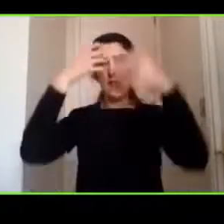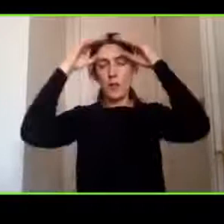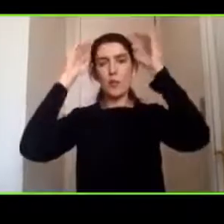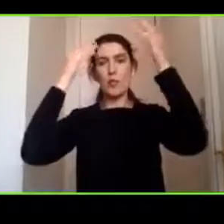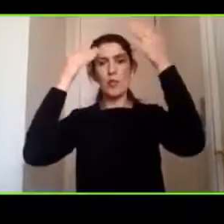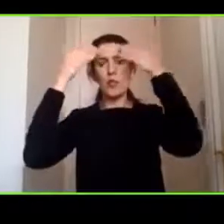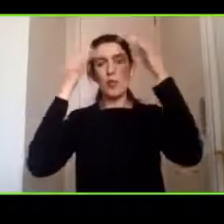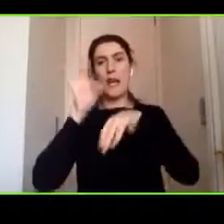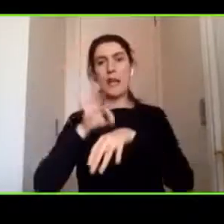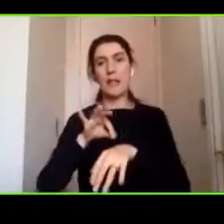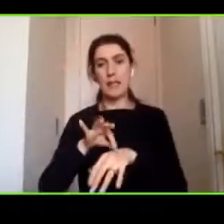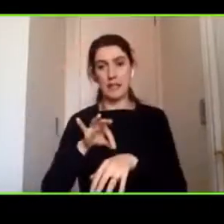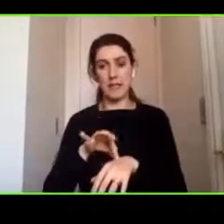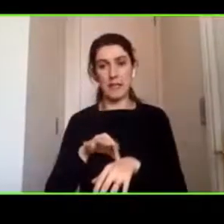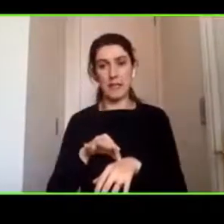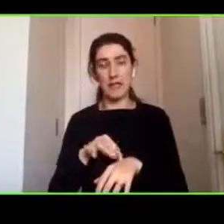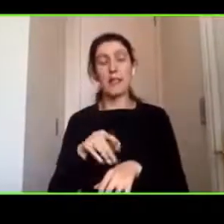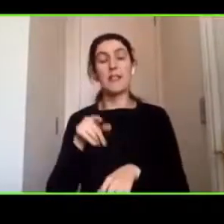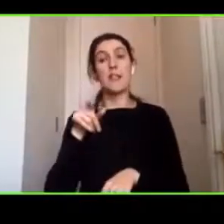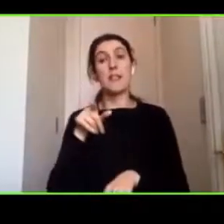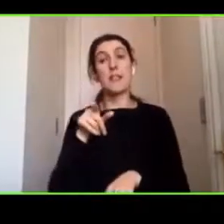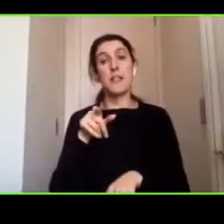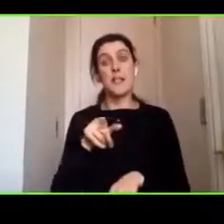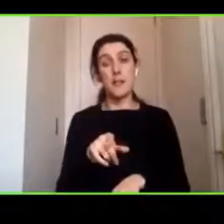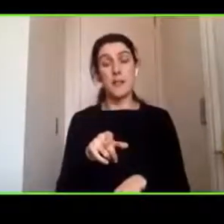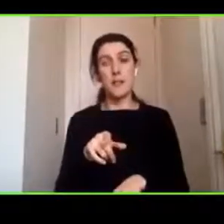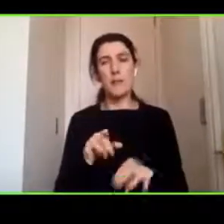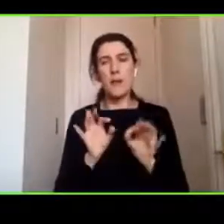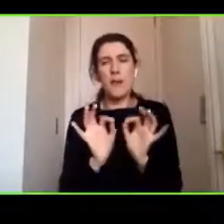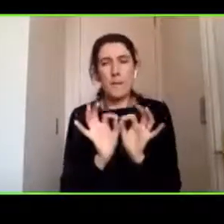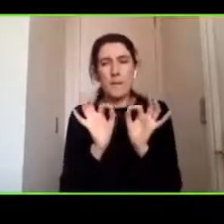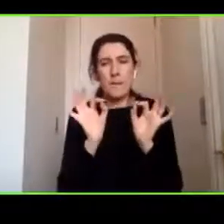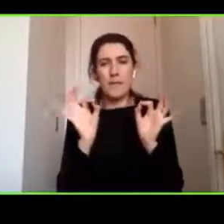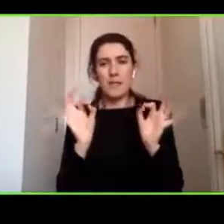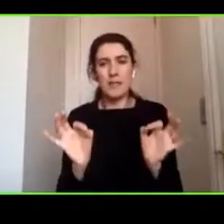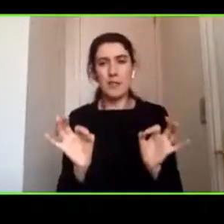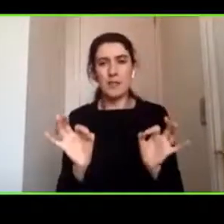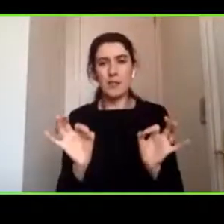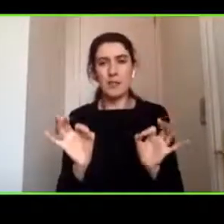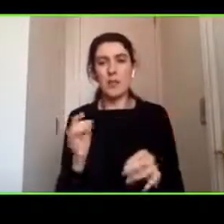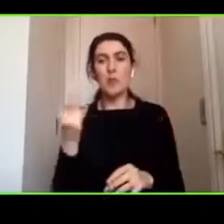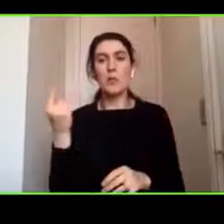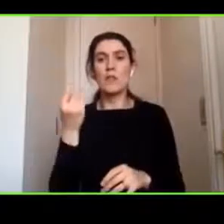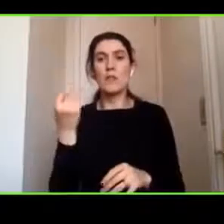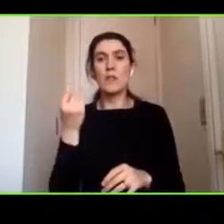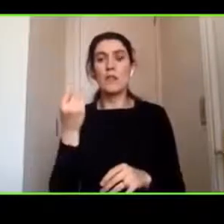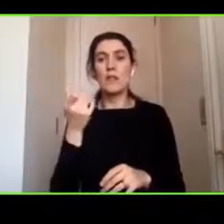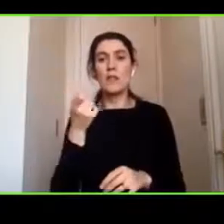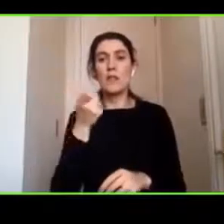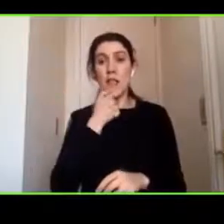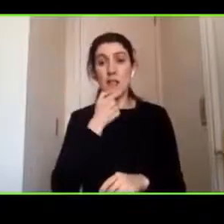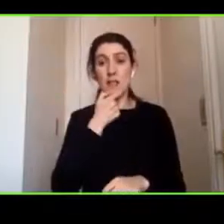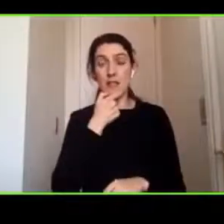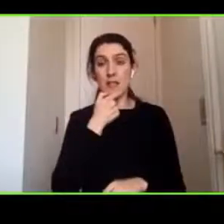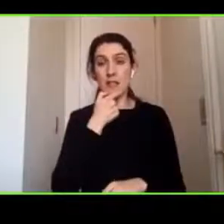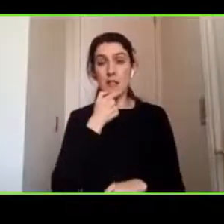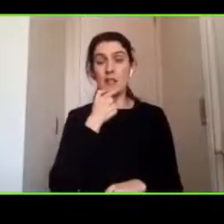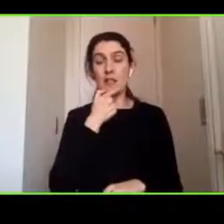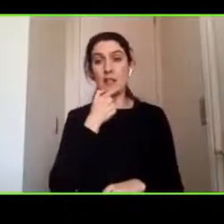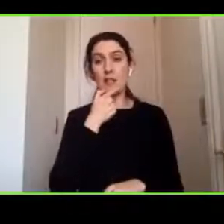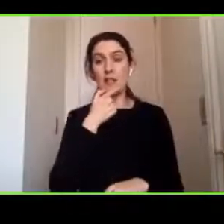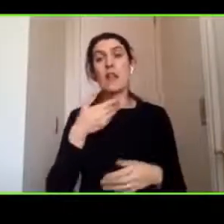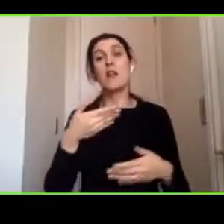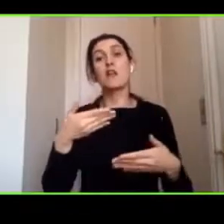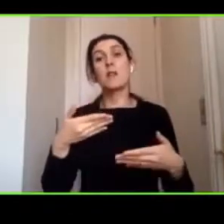ella aparte se especializó en neuropsicología en la universidad de Pristot y actualmente es miembro del directorio de la